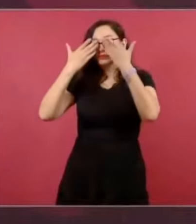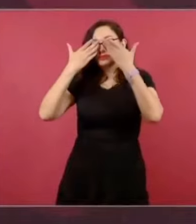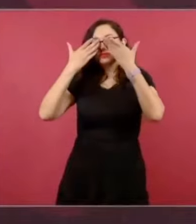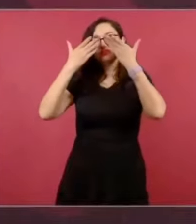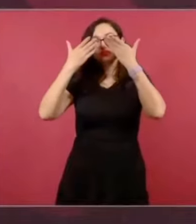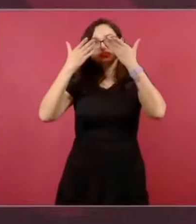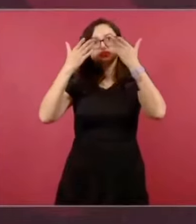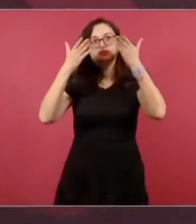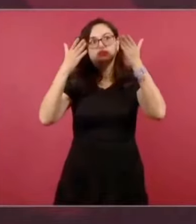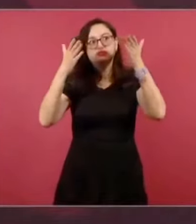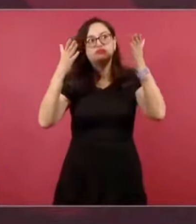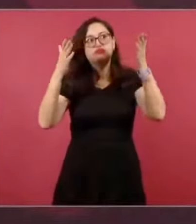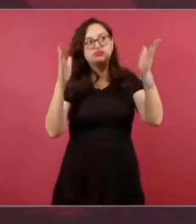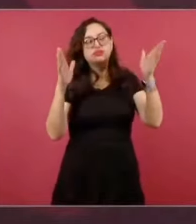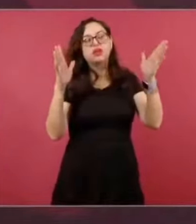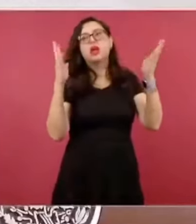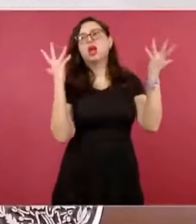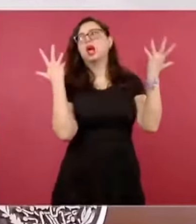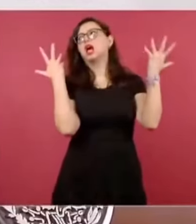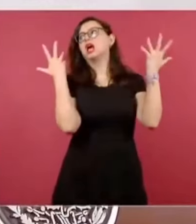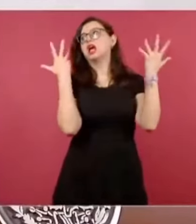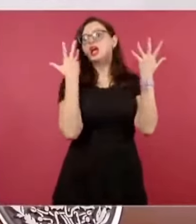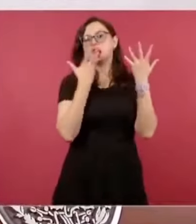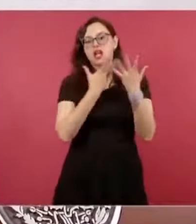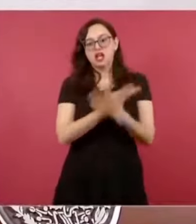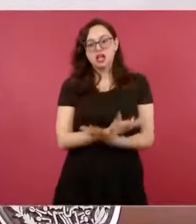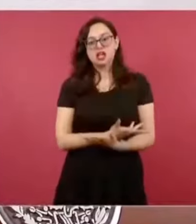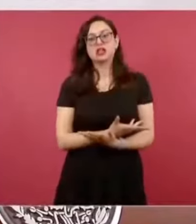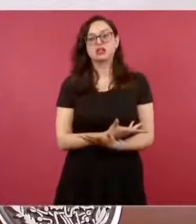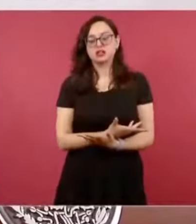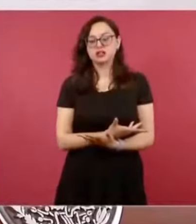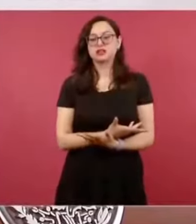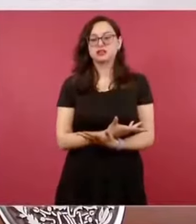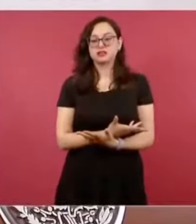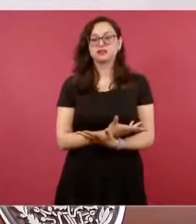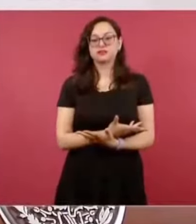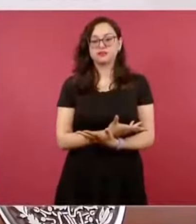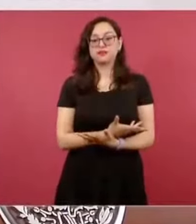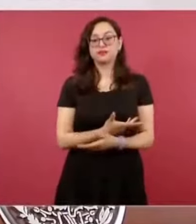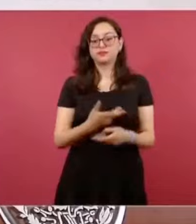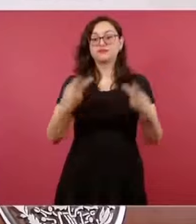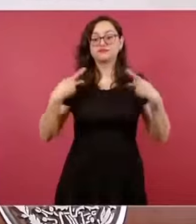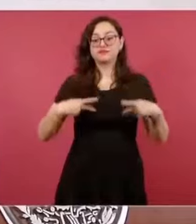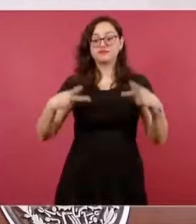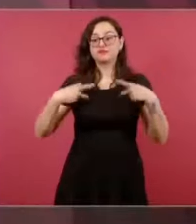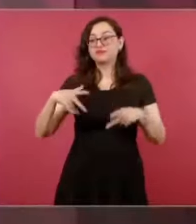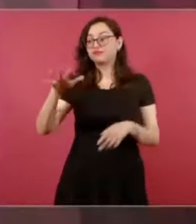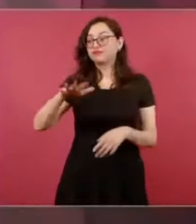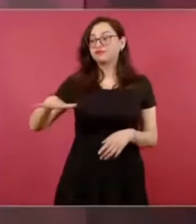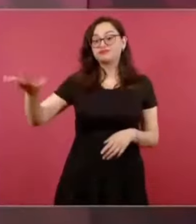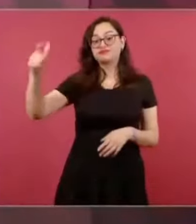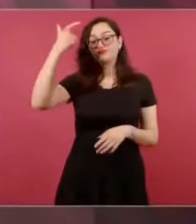Y eso llevó a un cambio de mentalidad y cuando cambia la mentalidad, cambia todo.